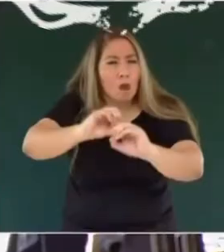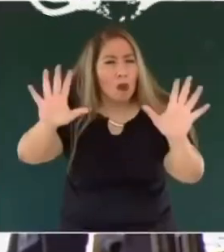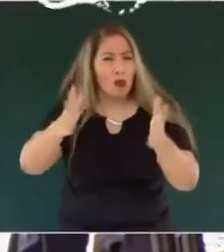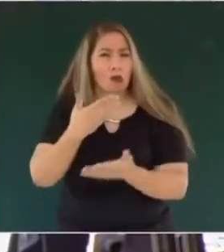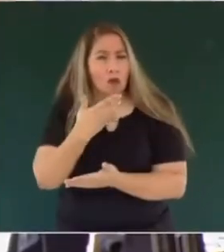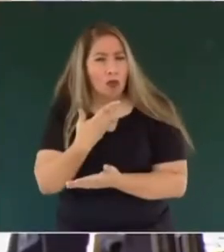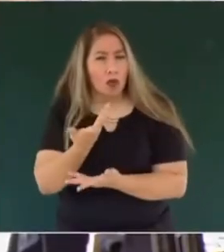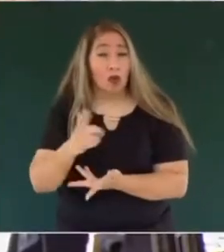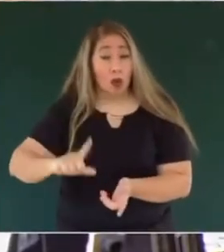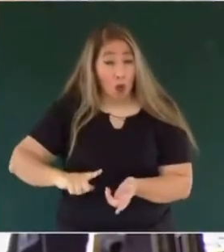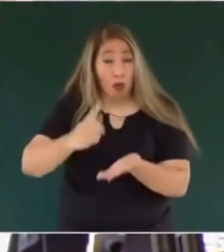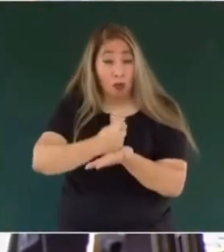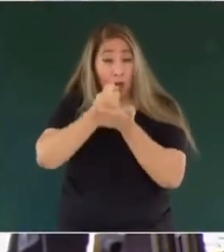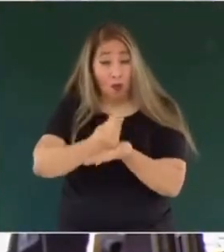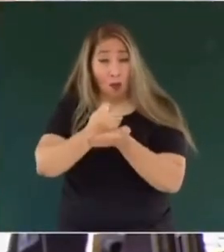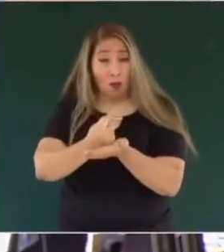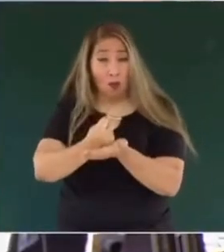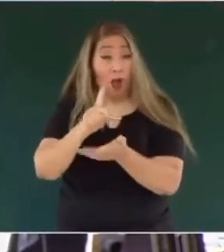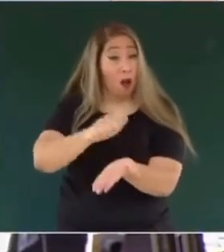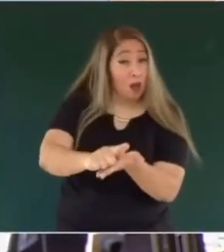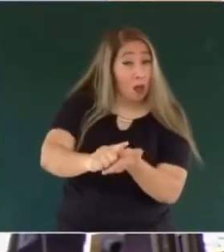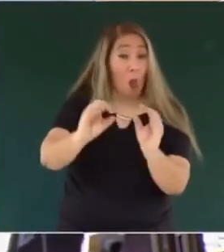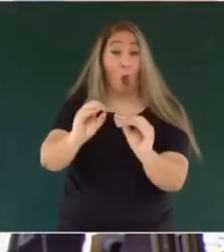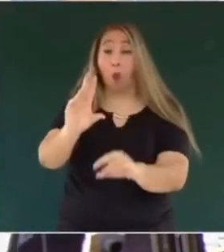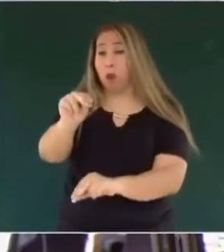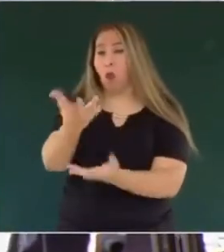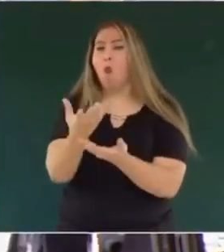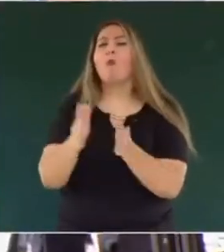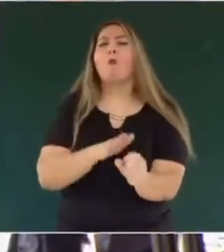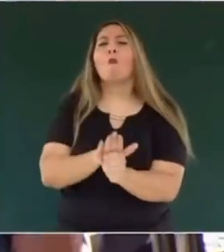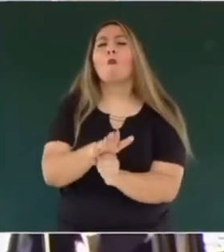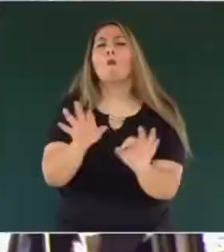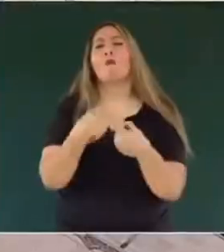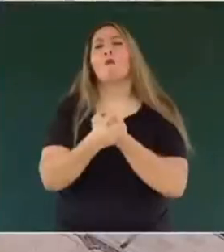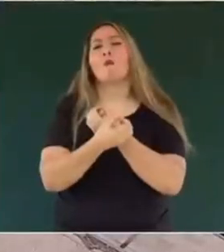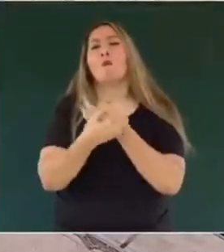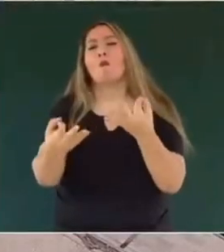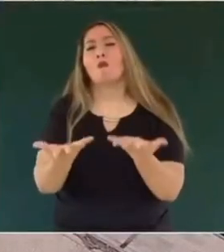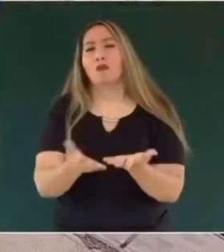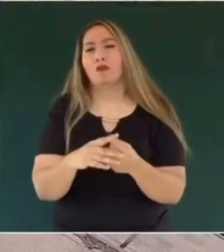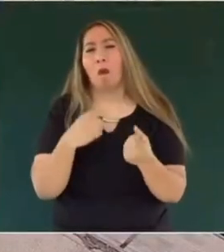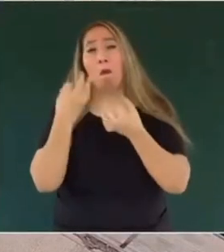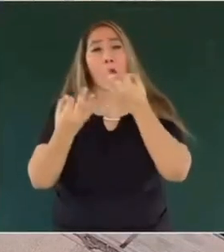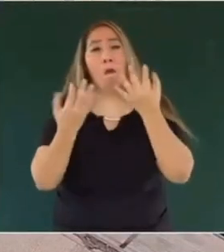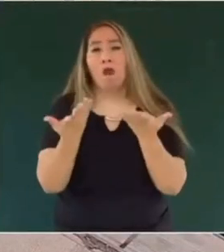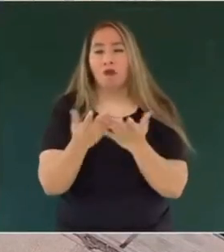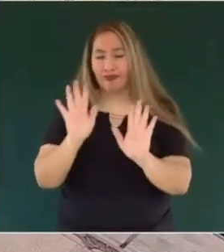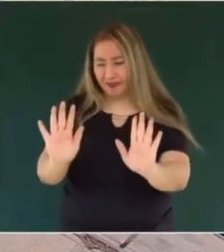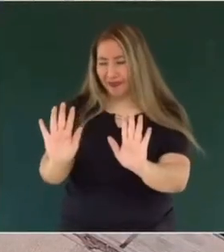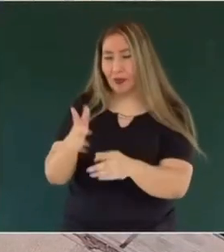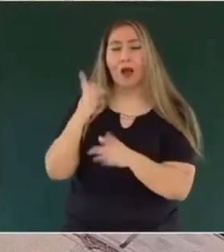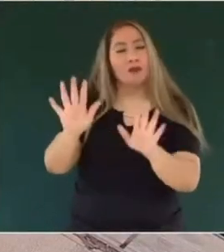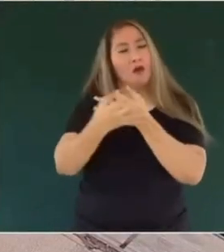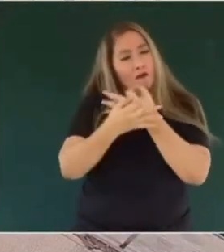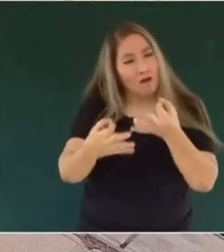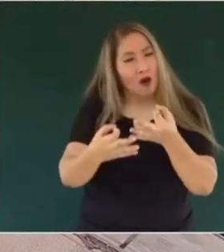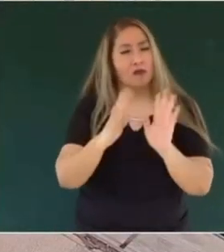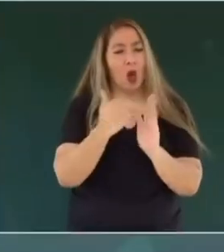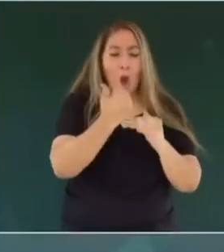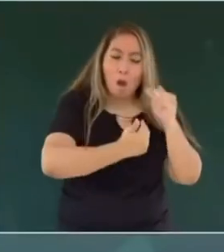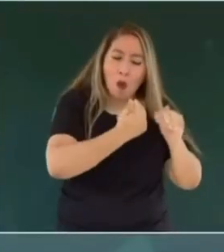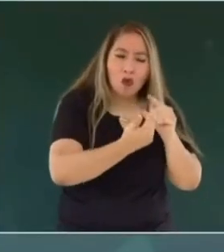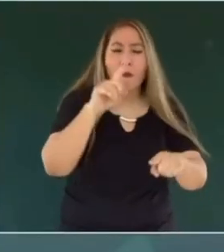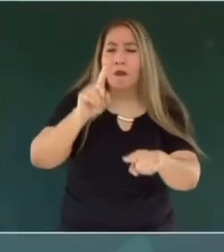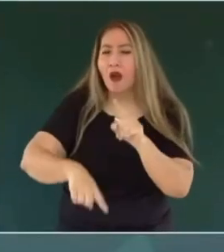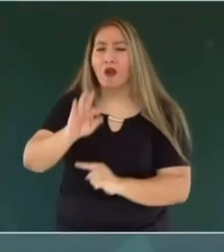Entonces, el señor gobernador de Tamaulipas, ¿está limpio, señor? ¿Cuál es la información que usted tiene, presidente, al respecto? Bueno, la información es la siguiente. Hay un proceso de desafuero.